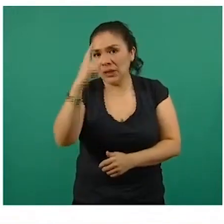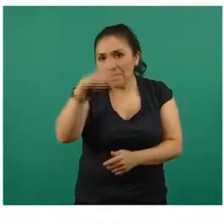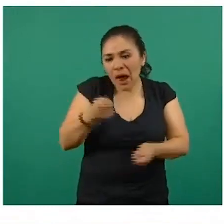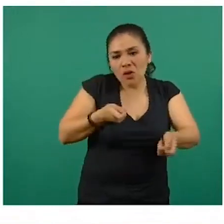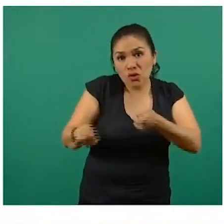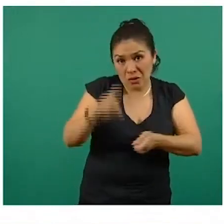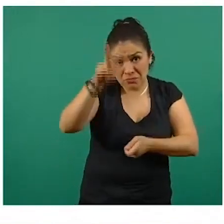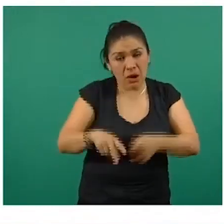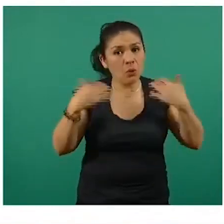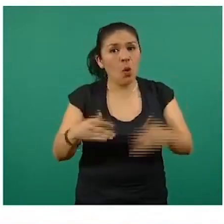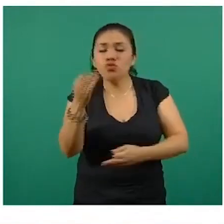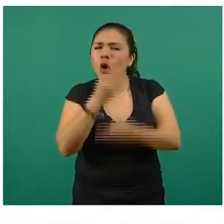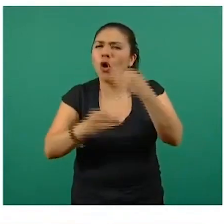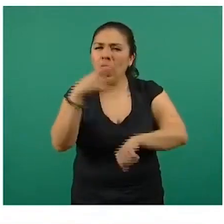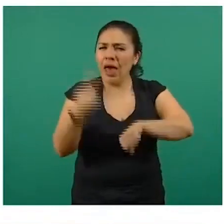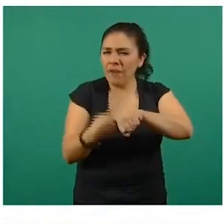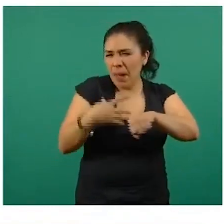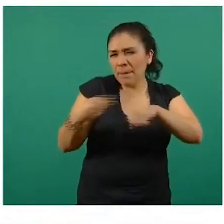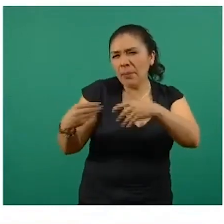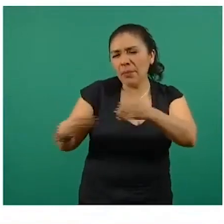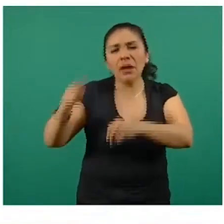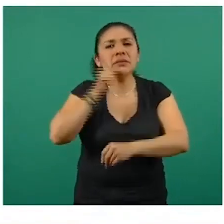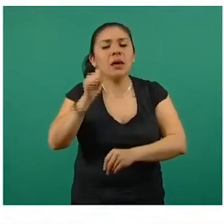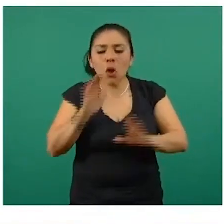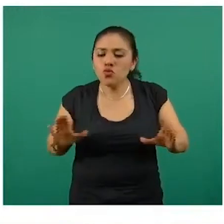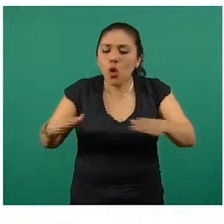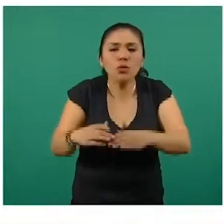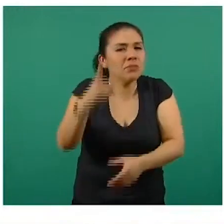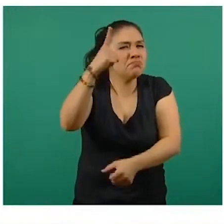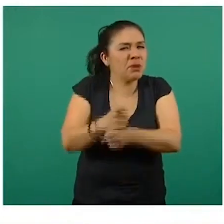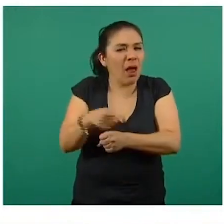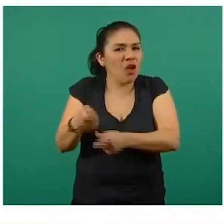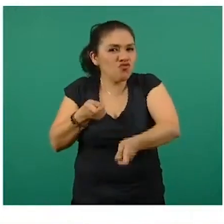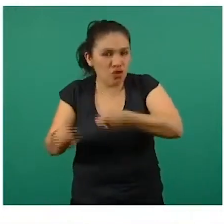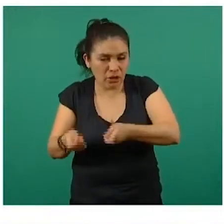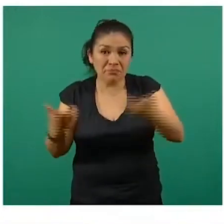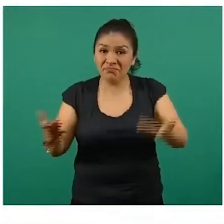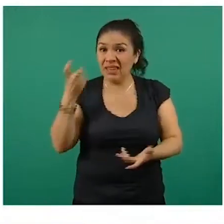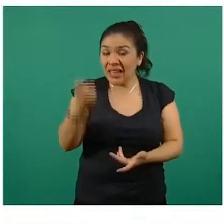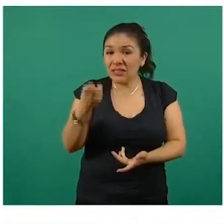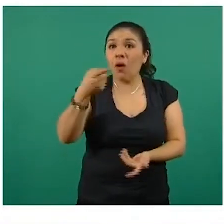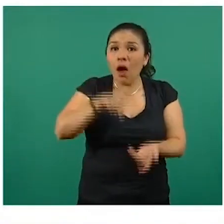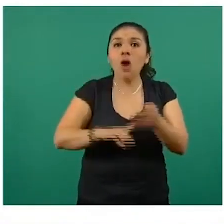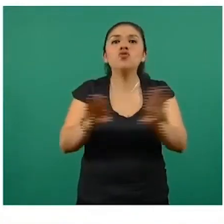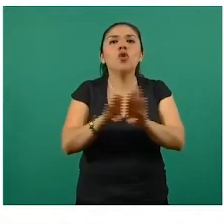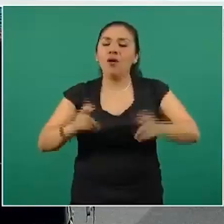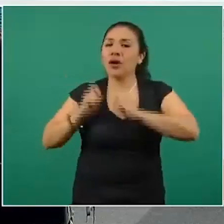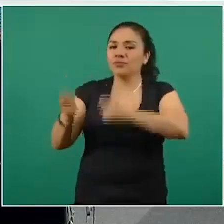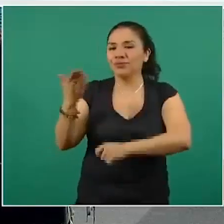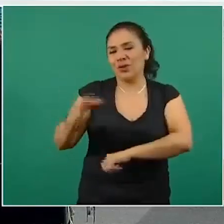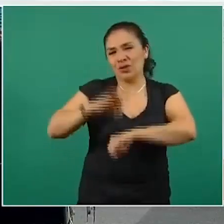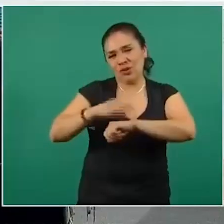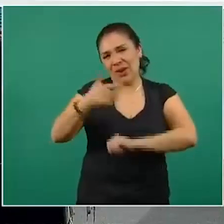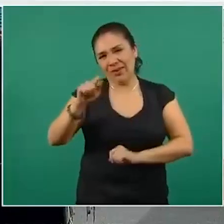verde y 15 en amarillo, color al que Campeche retrocedió, motivo por el cual tendría que suspender clases presenciales. Yucatán,